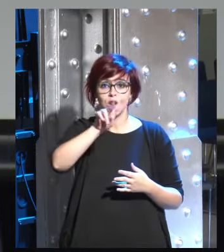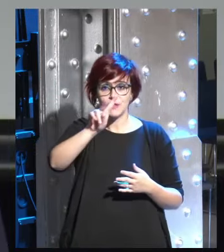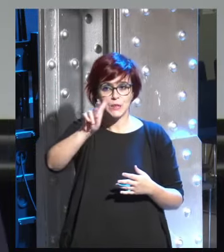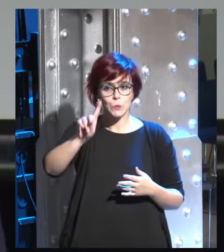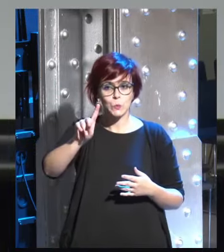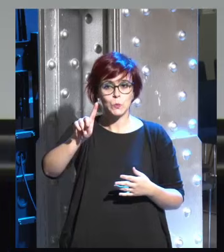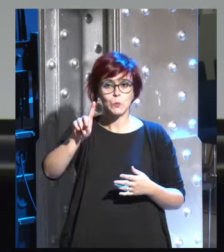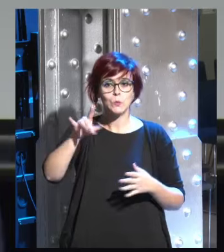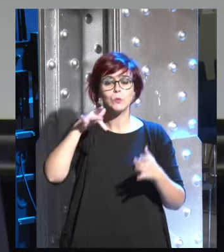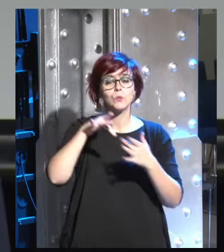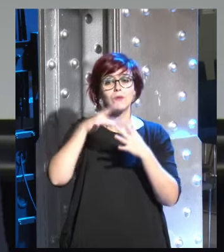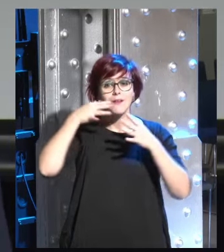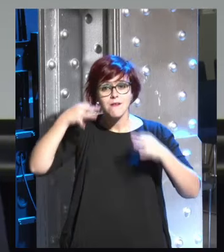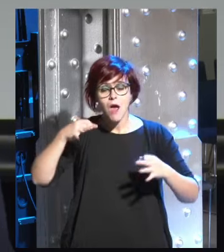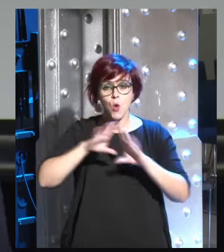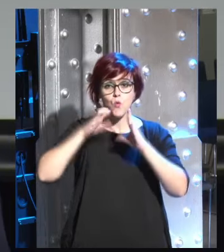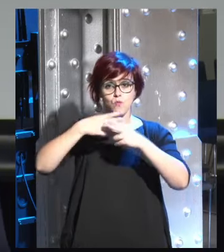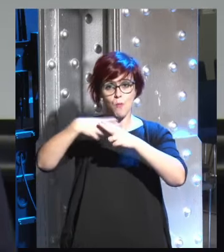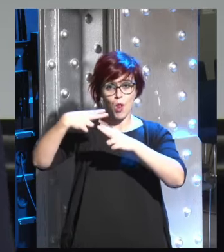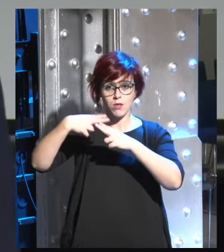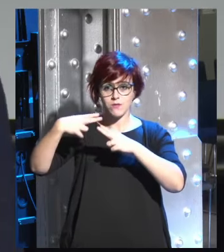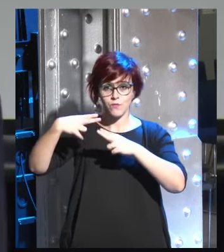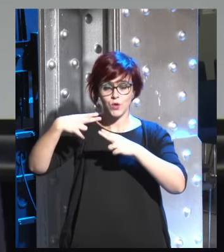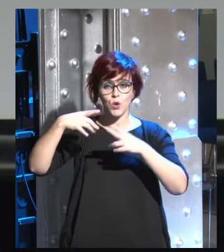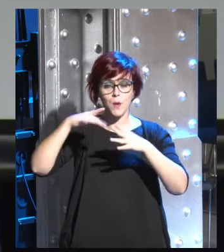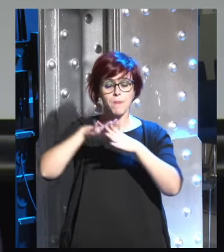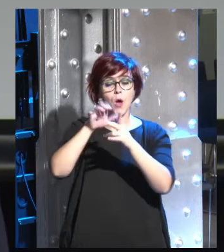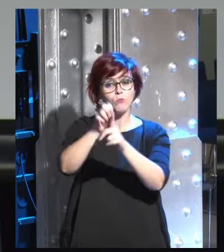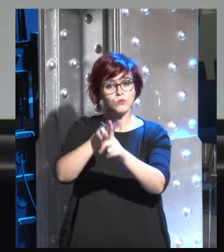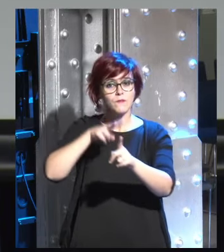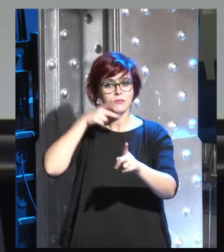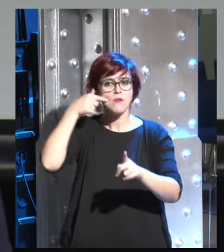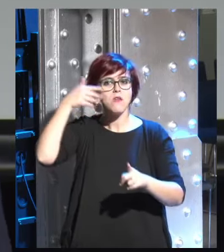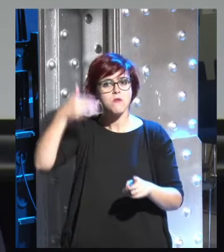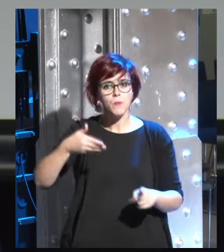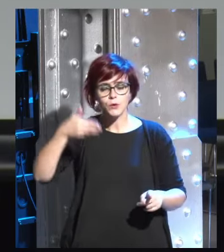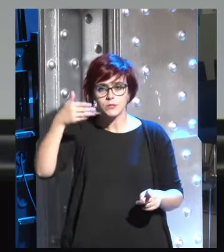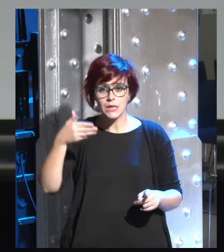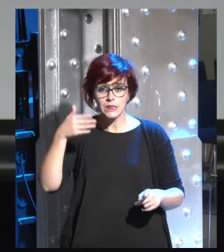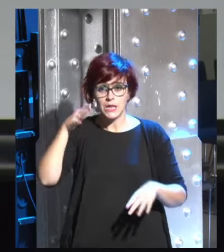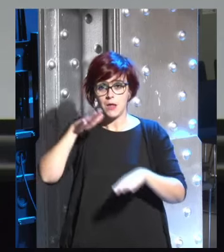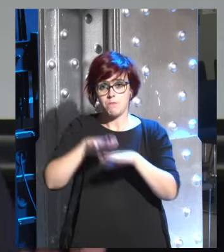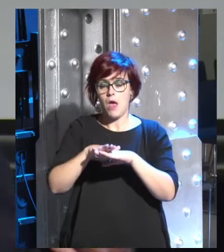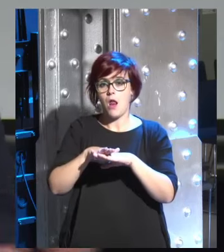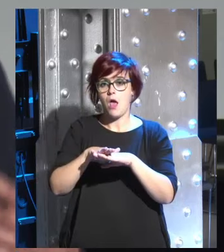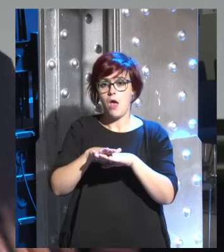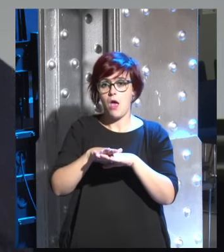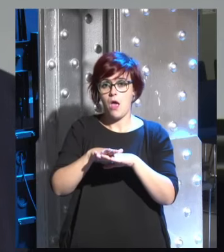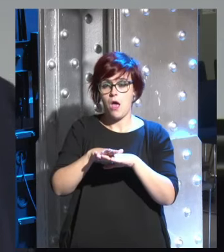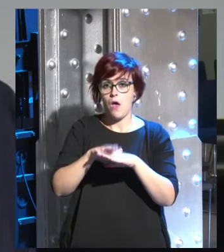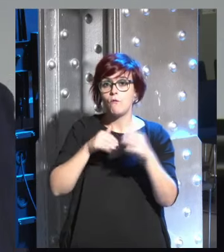ningún partido político tiene una visión relevante o importante de nuestro